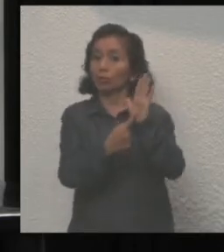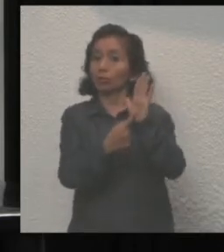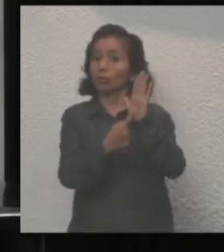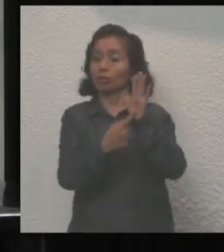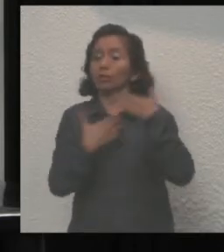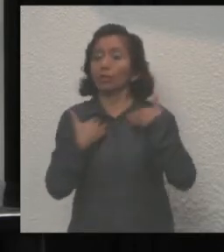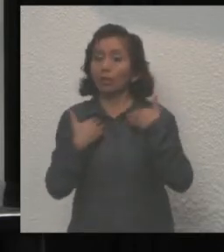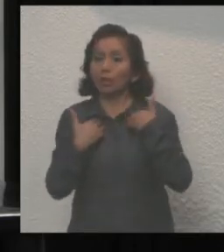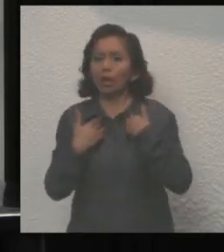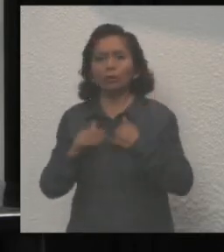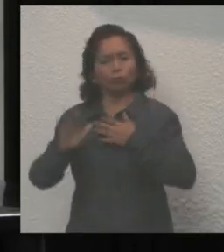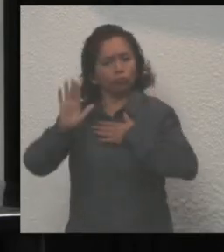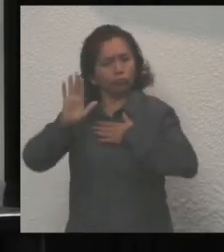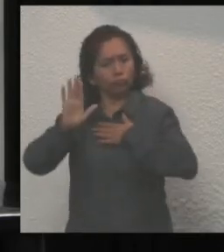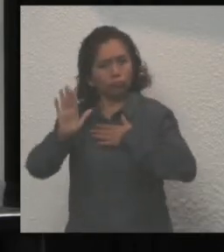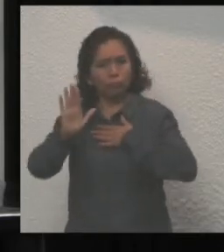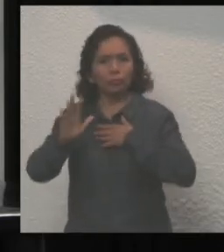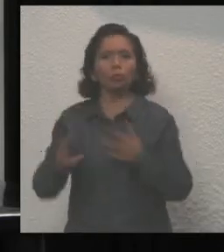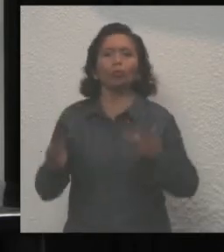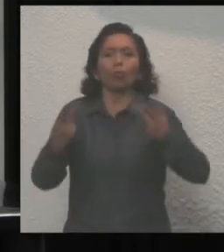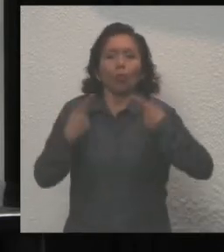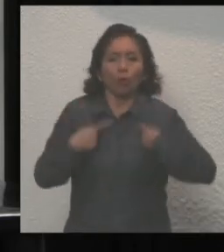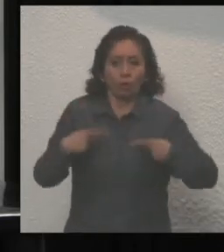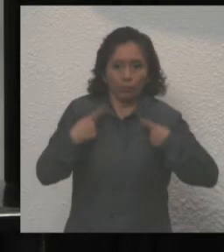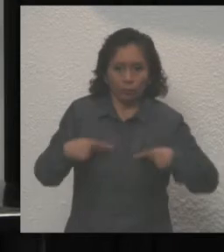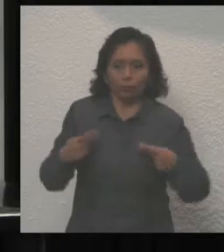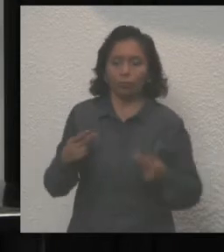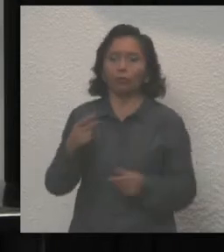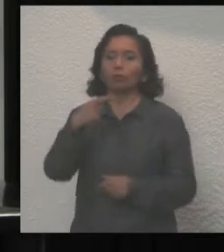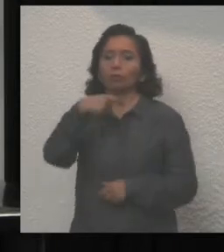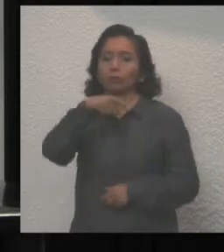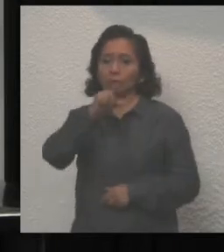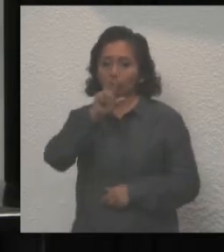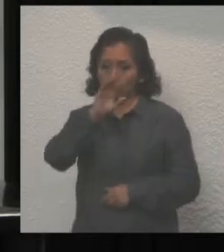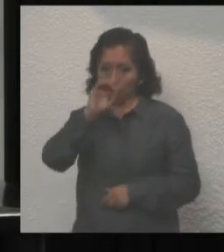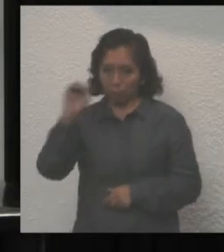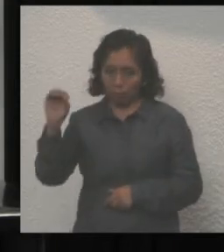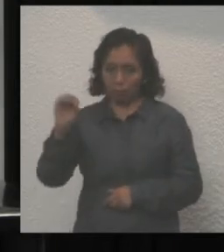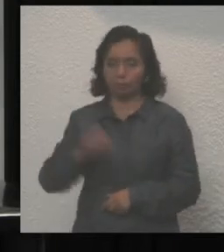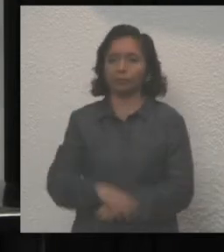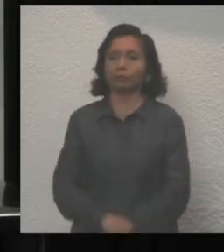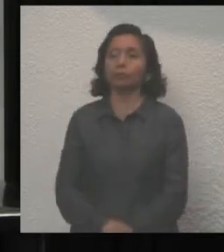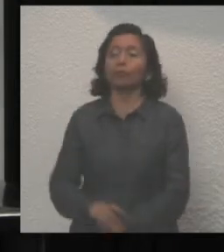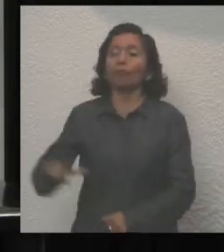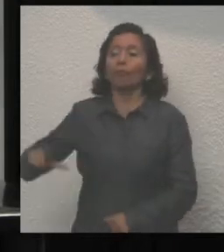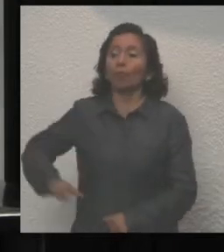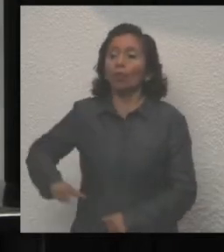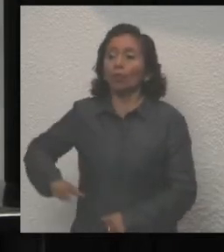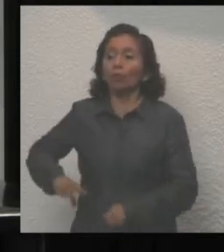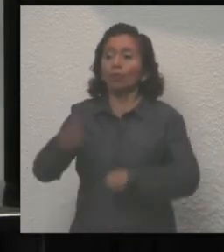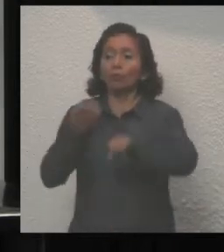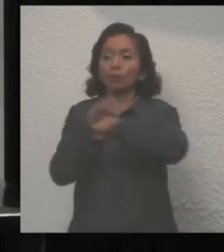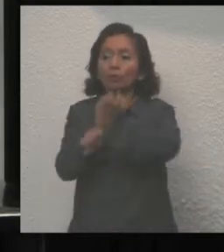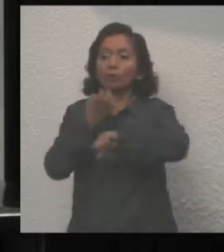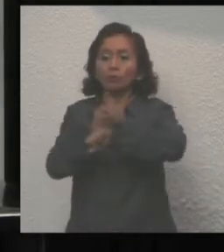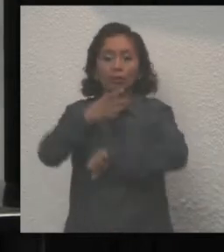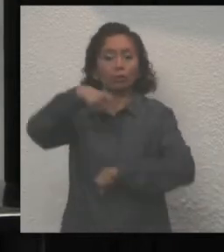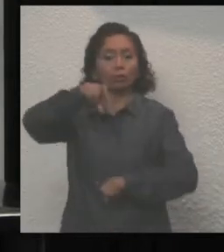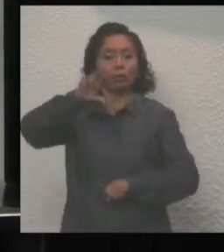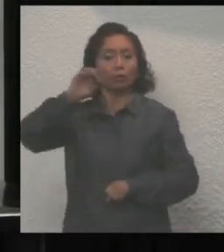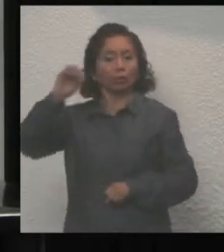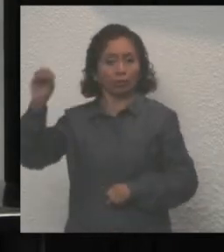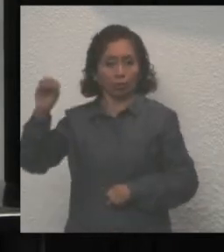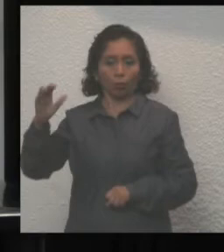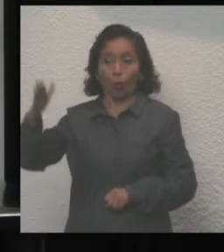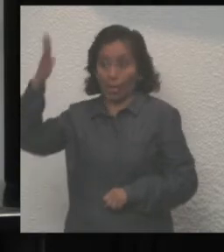compromiso serio con las y los quintanarroenses. El gobierno del Estado de Quintana Roo, bajo el